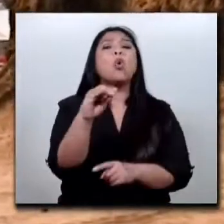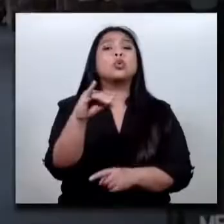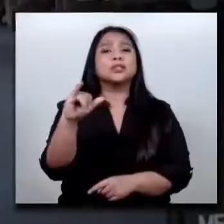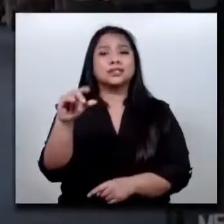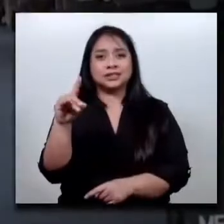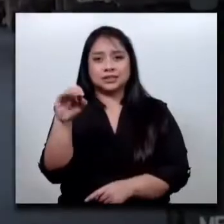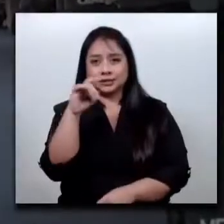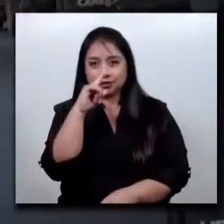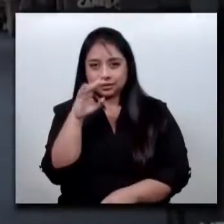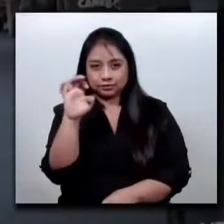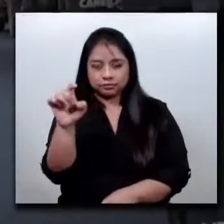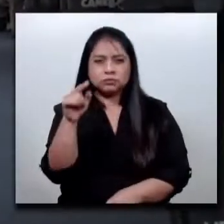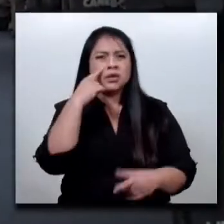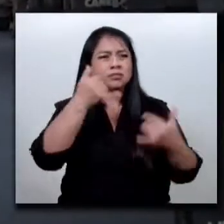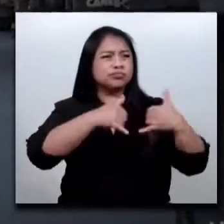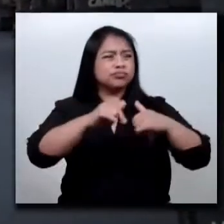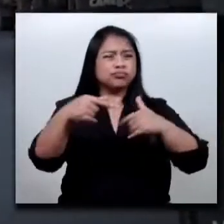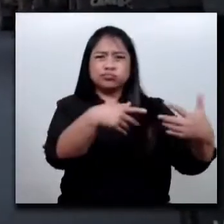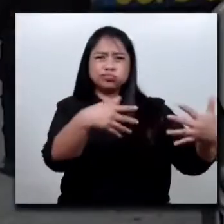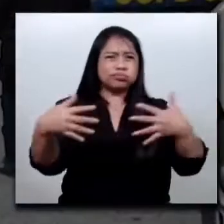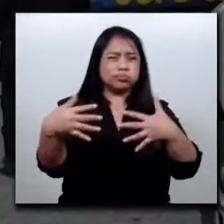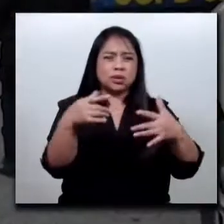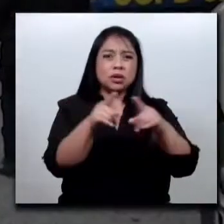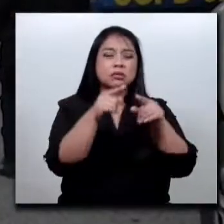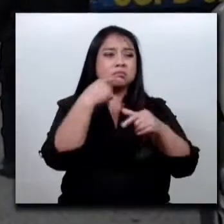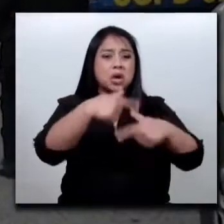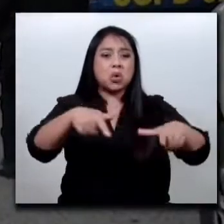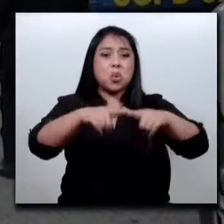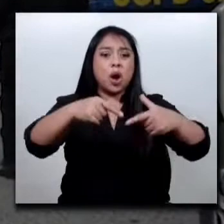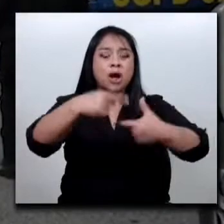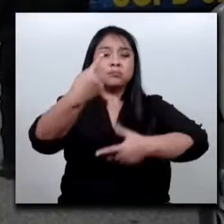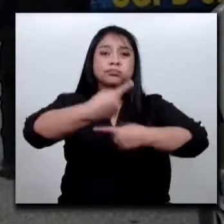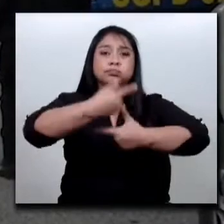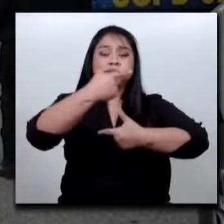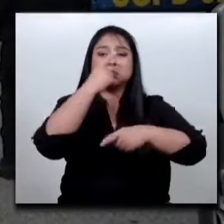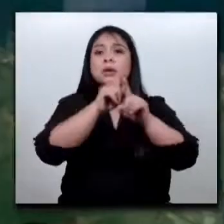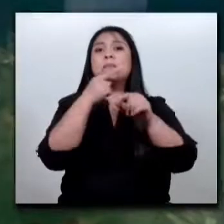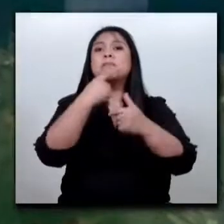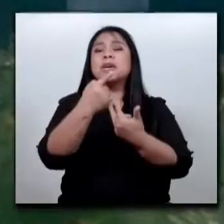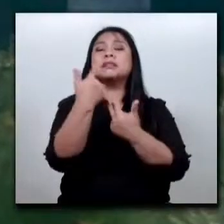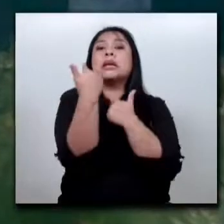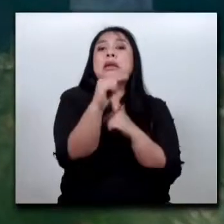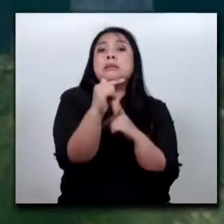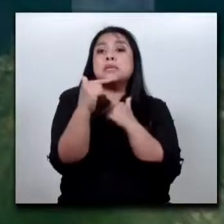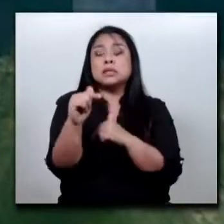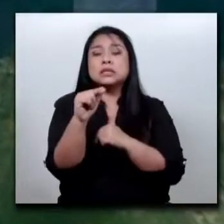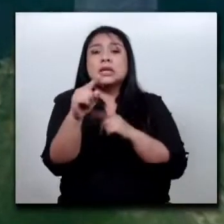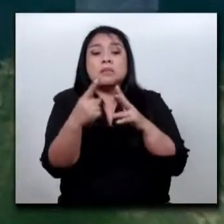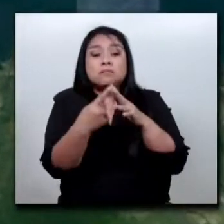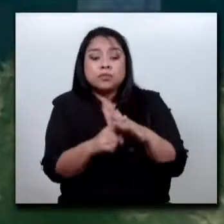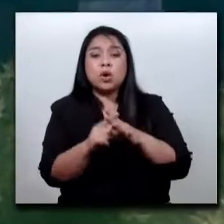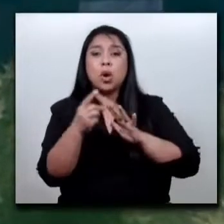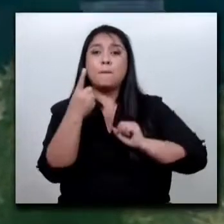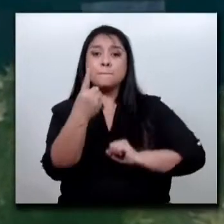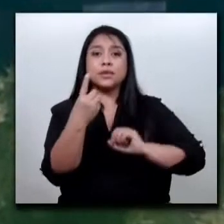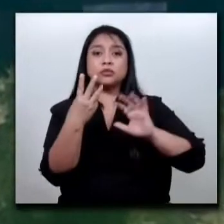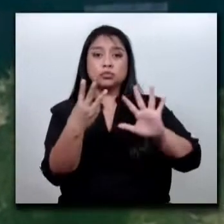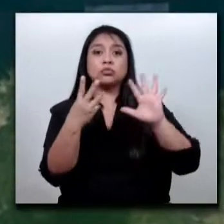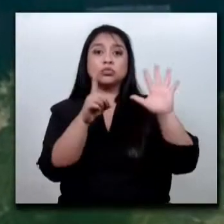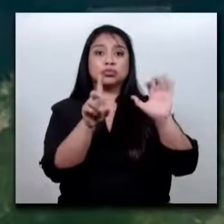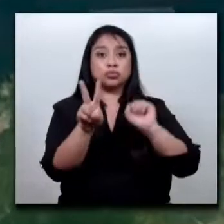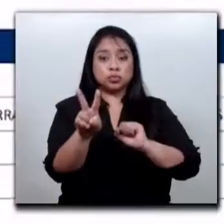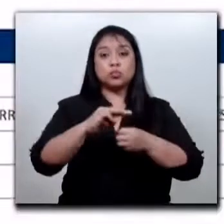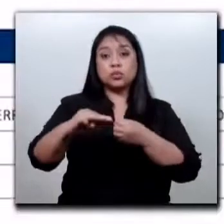Durante la conflictividad entre áreas limítrofes que inició en el año 1862 entre los municipios de Santa